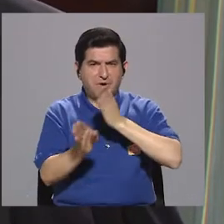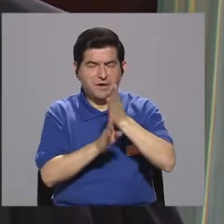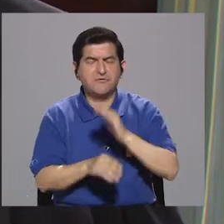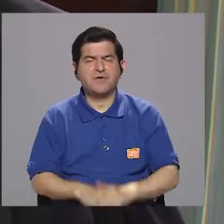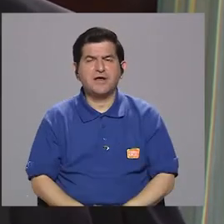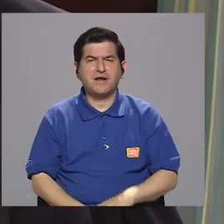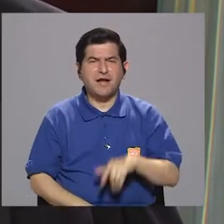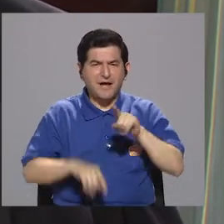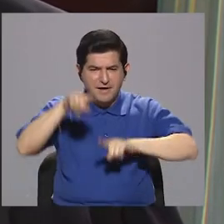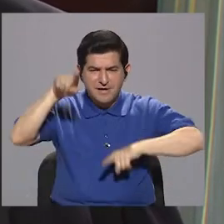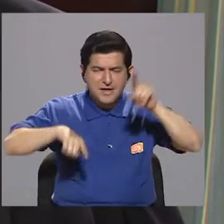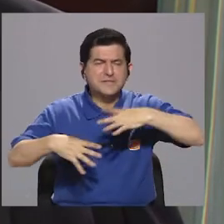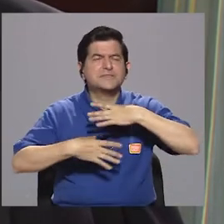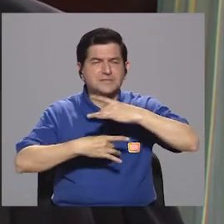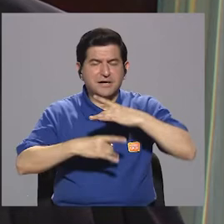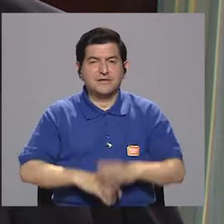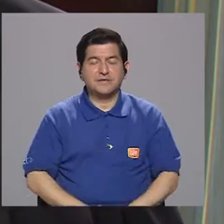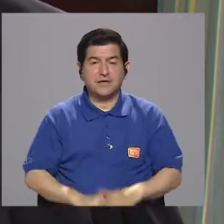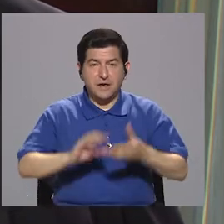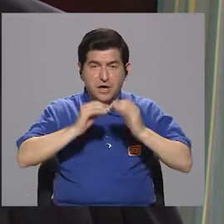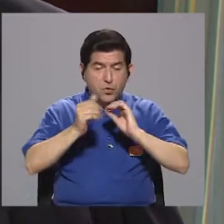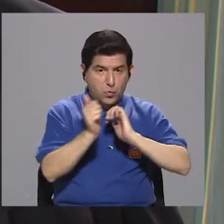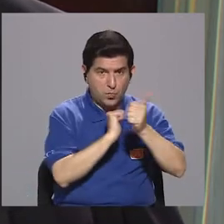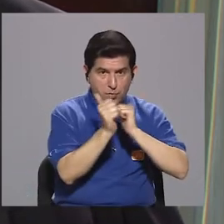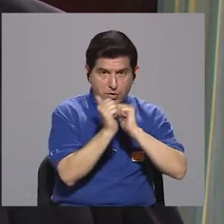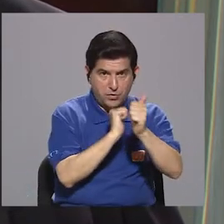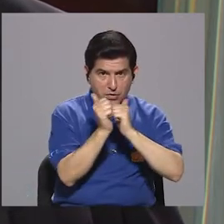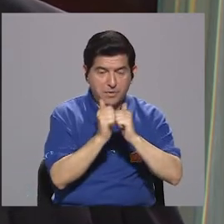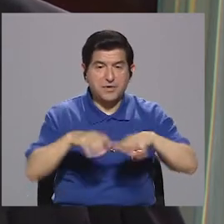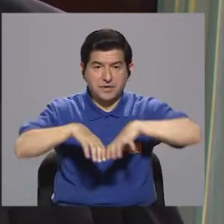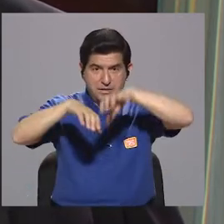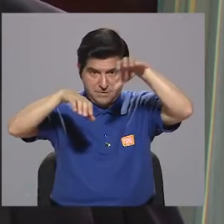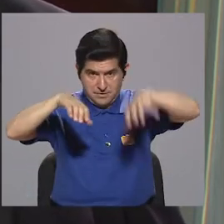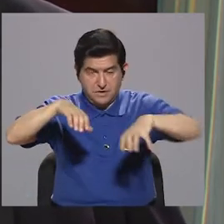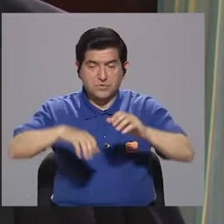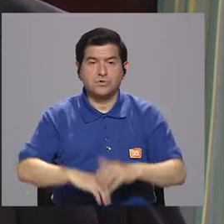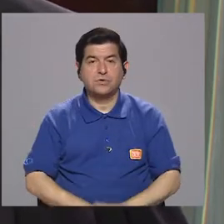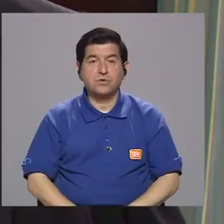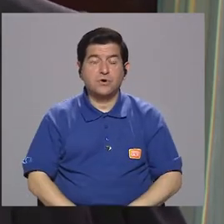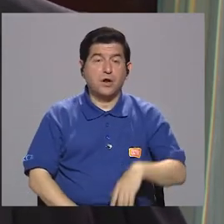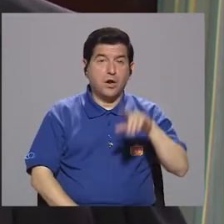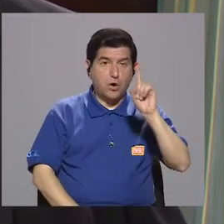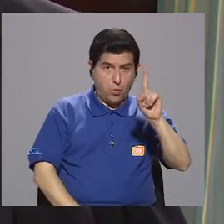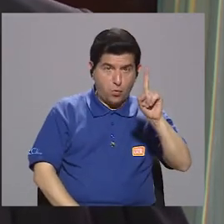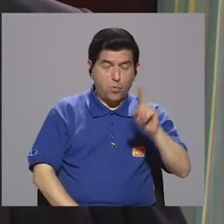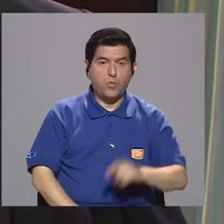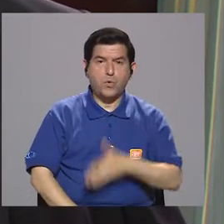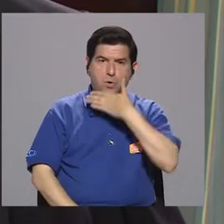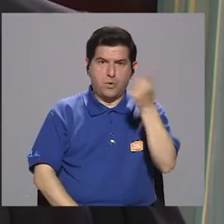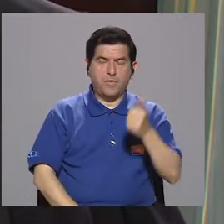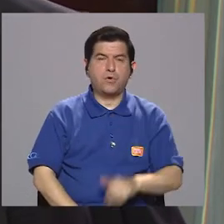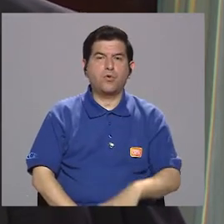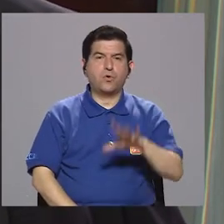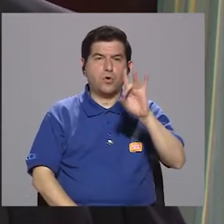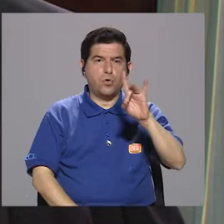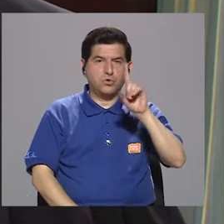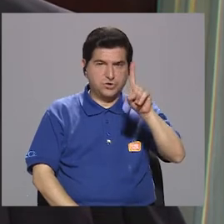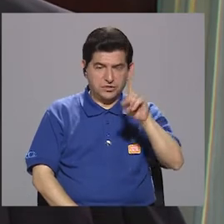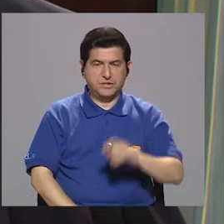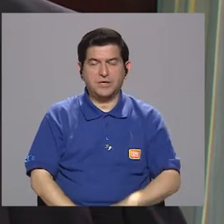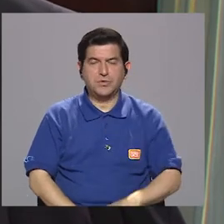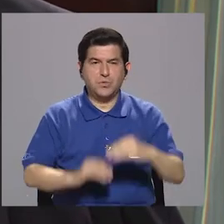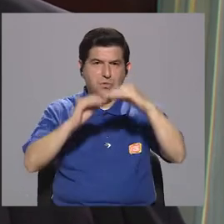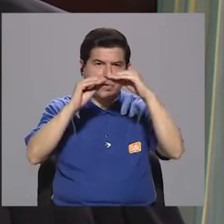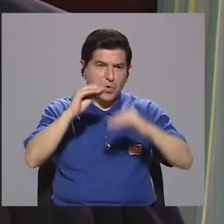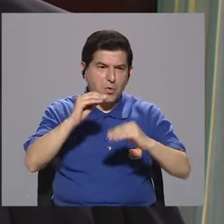atención estadística. Se lo voy a comentar nada más. Según el índice de competitividad cantonal, donde uno es lo mejor y 81 sería